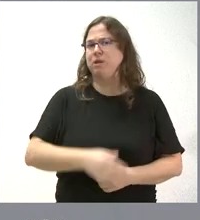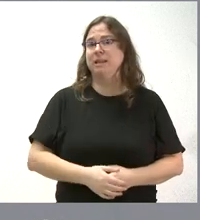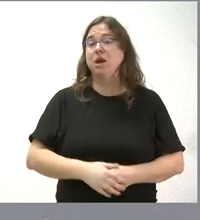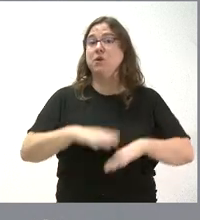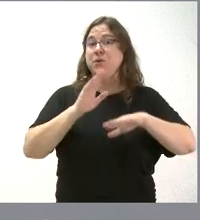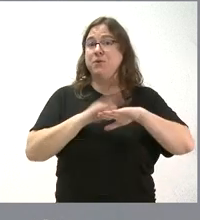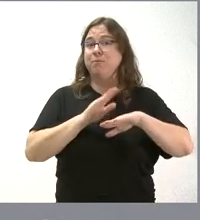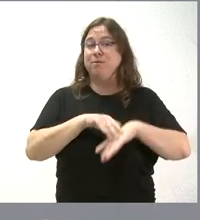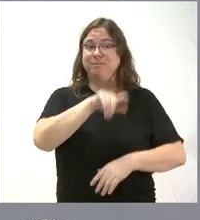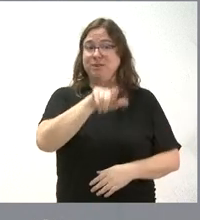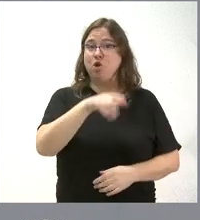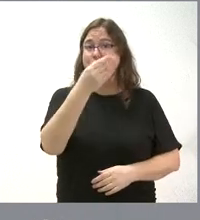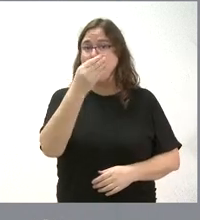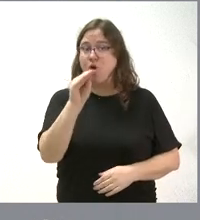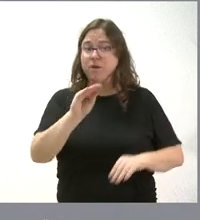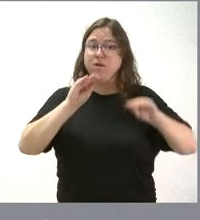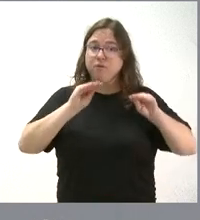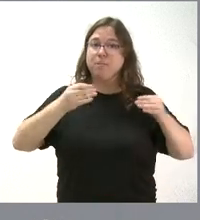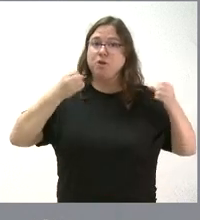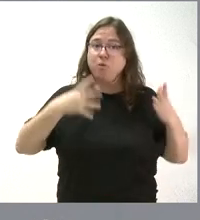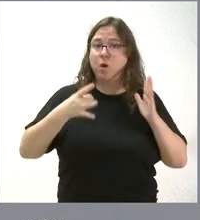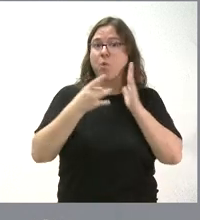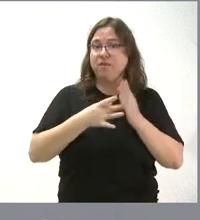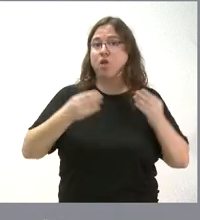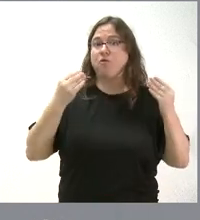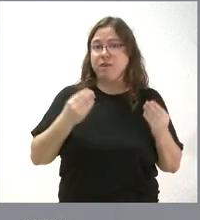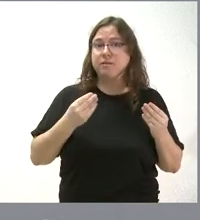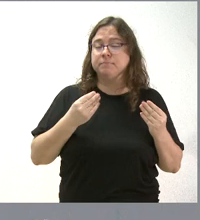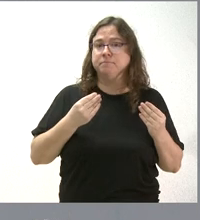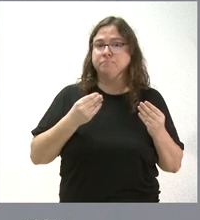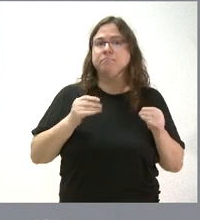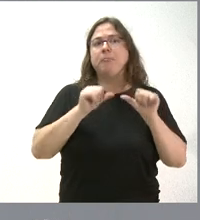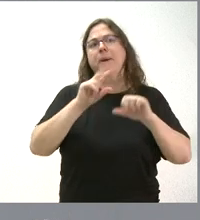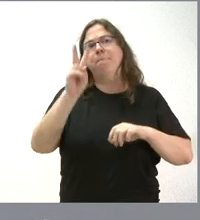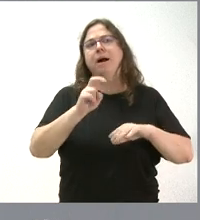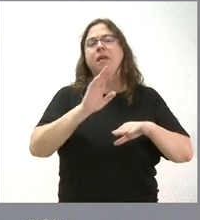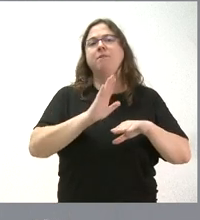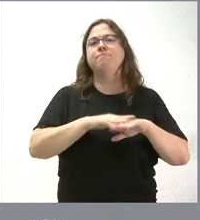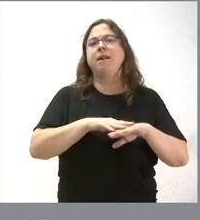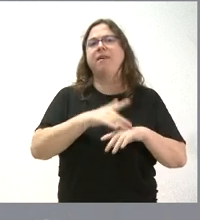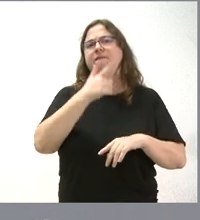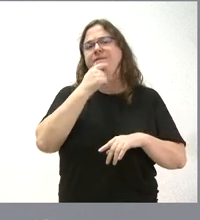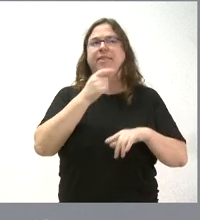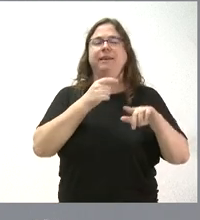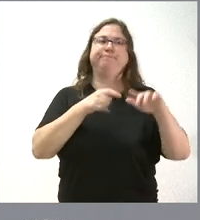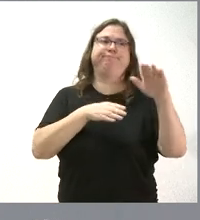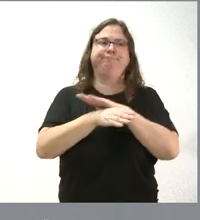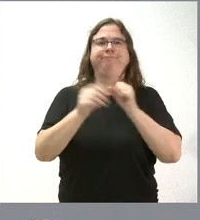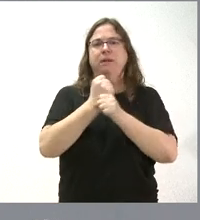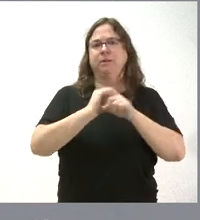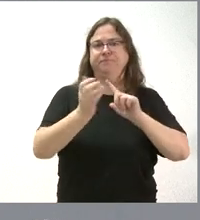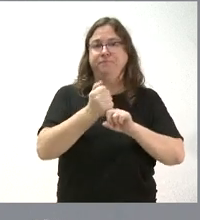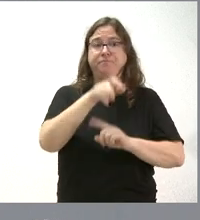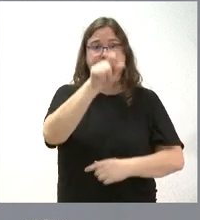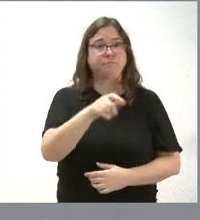jóvenes bien formados y bien cualificados, como les digo, es una forma de favorecer luego su acceso al mercado de trabajo, que estos jóvenes